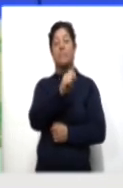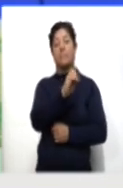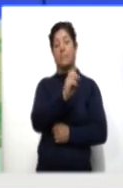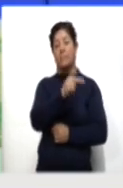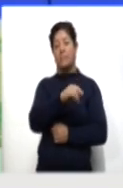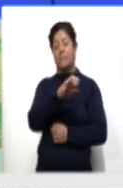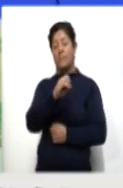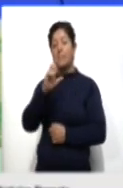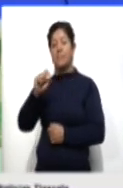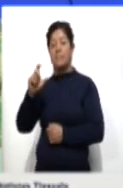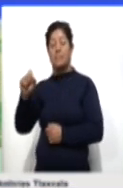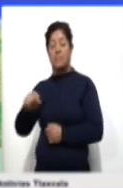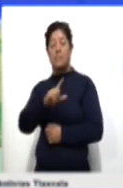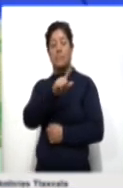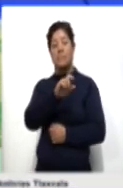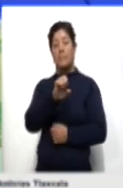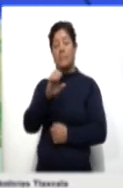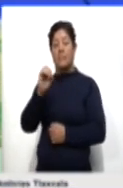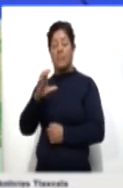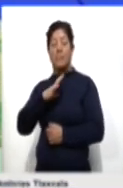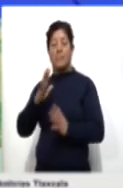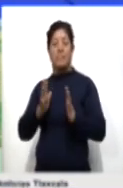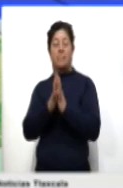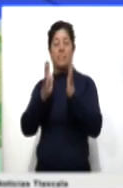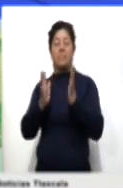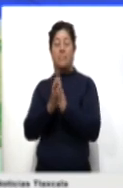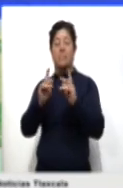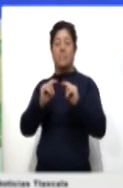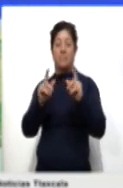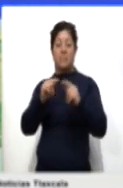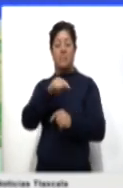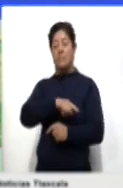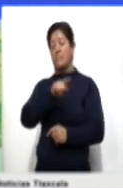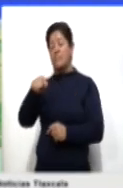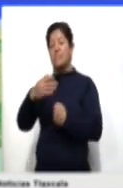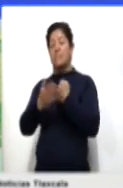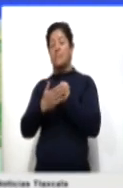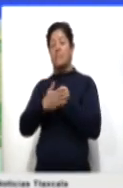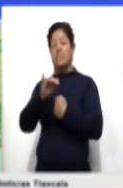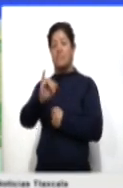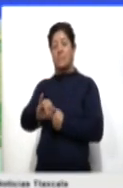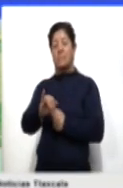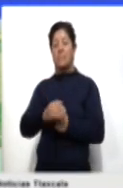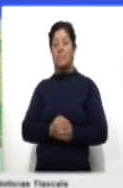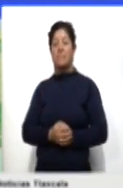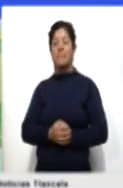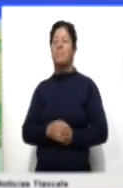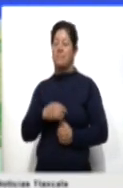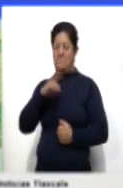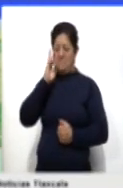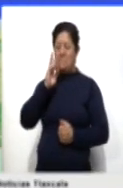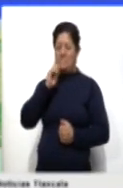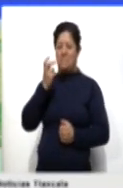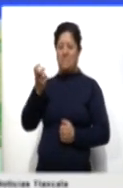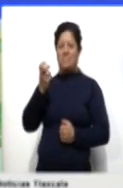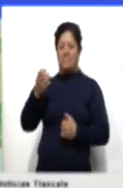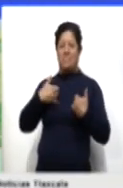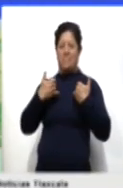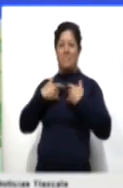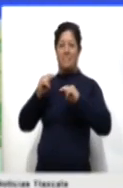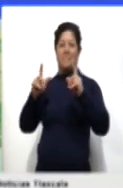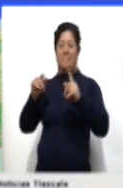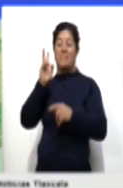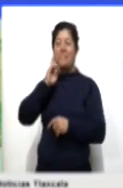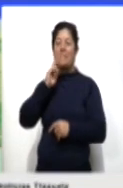Leonardo de Jesús Pérez Juárez, que tendrá participación el próximo jueves. Estaremos pendientes, por supuesto, del actuar del joven tlaxcalteca.